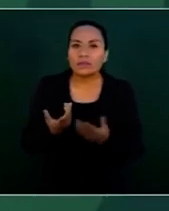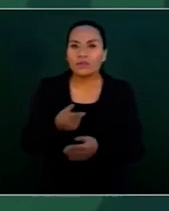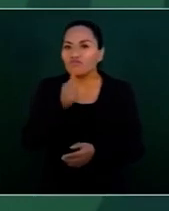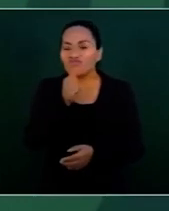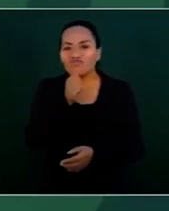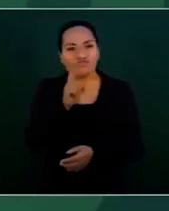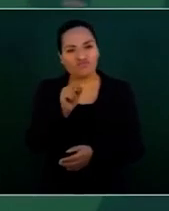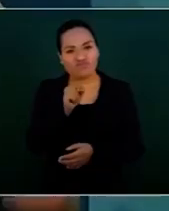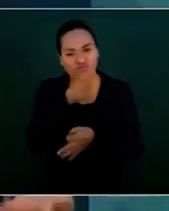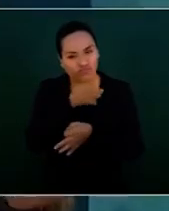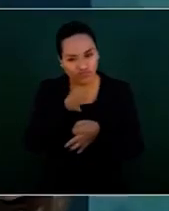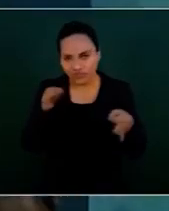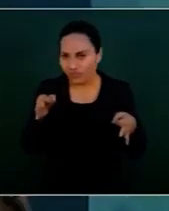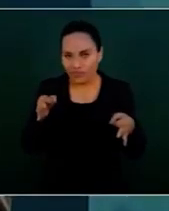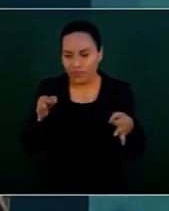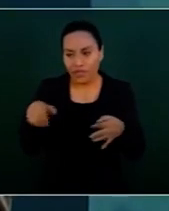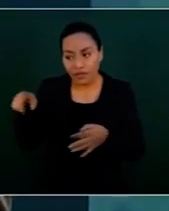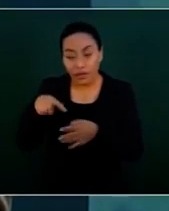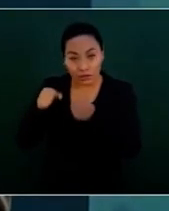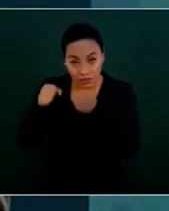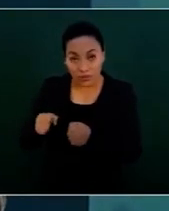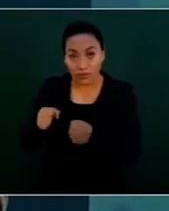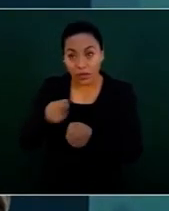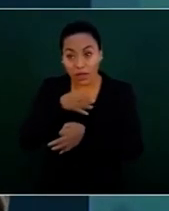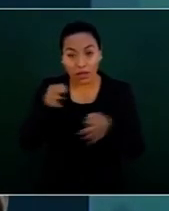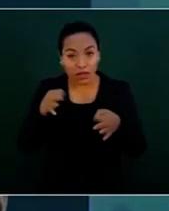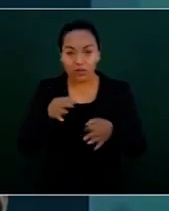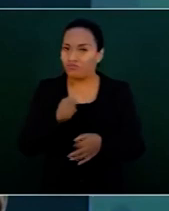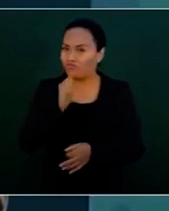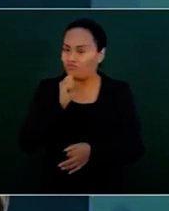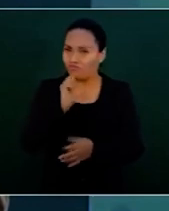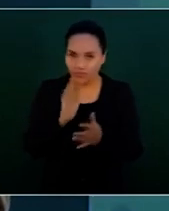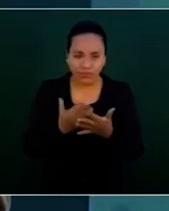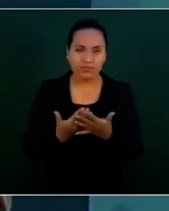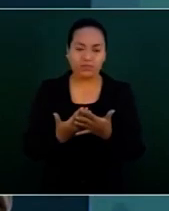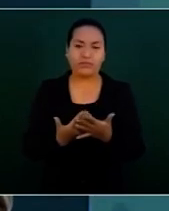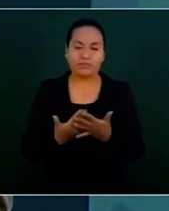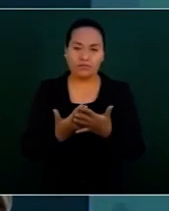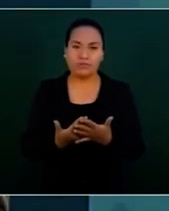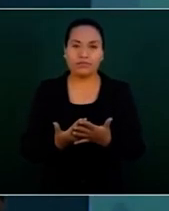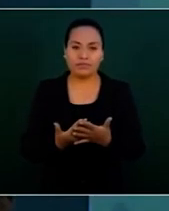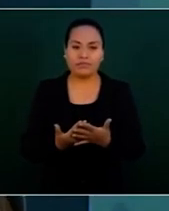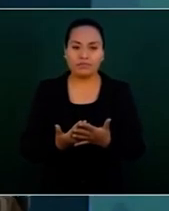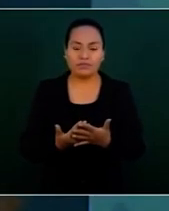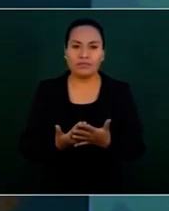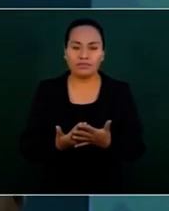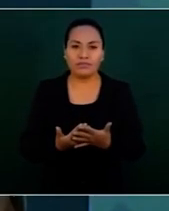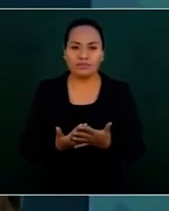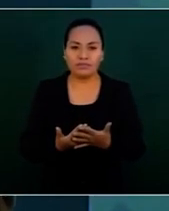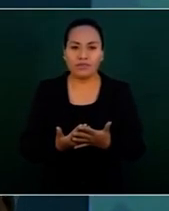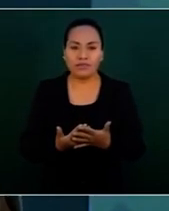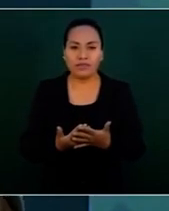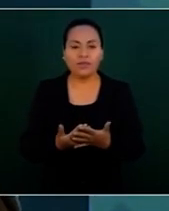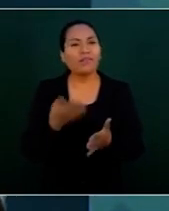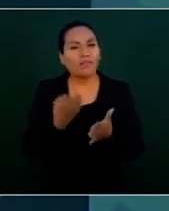eso es lo que puedo decir, no hay todavía información